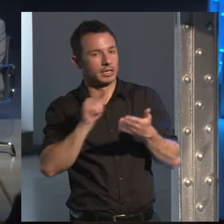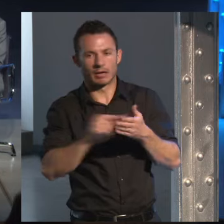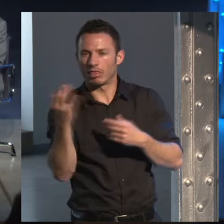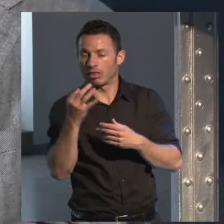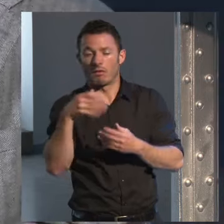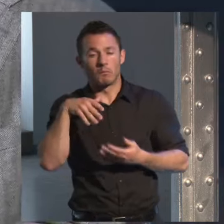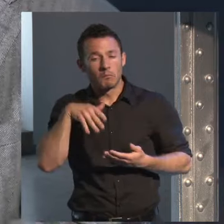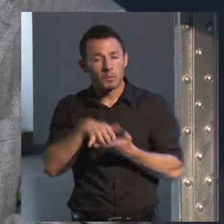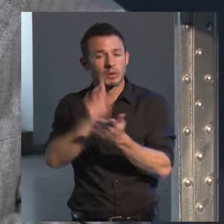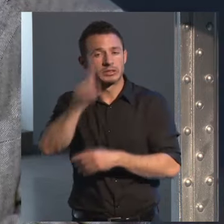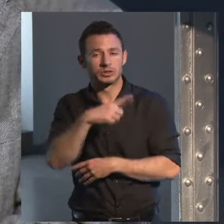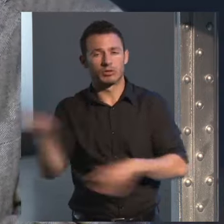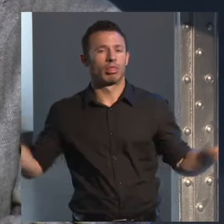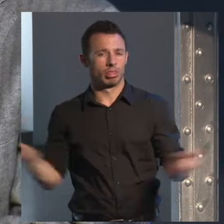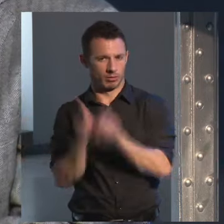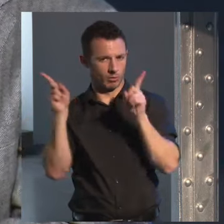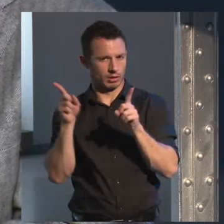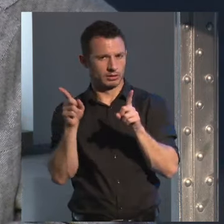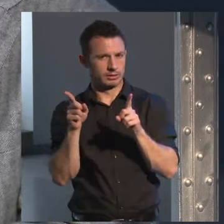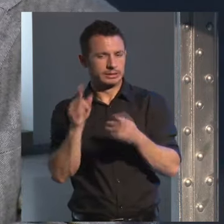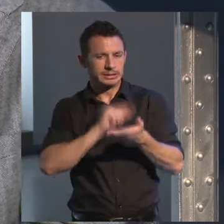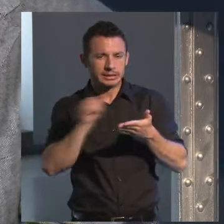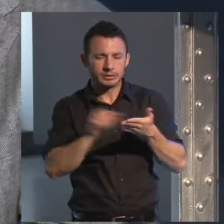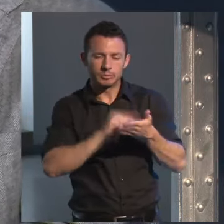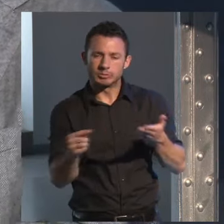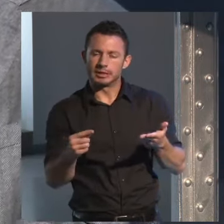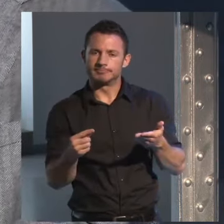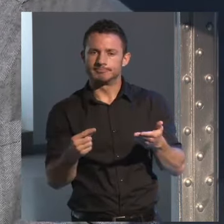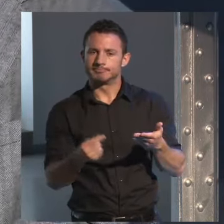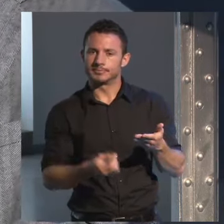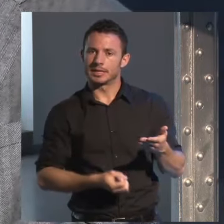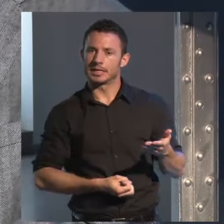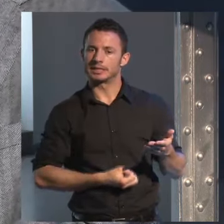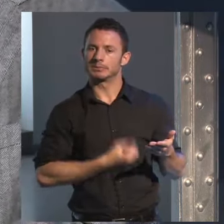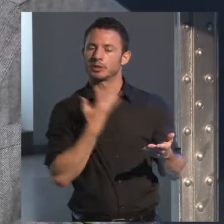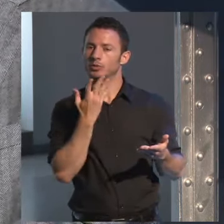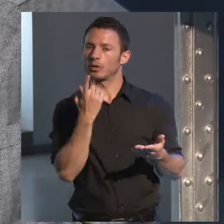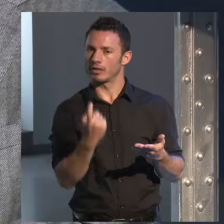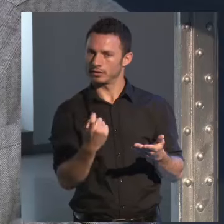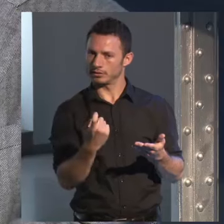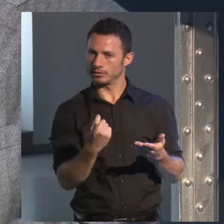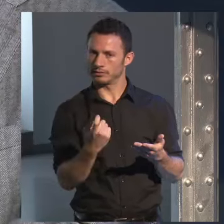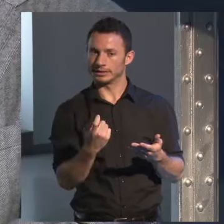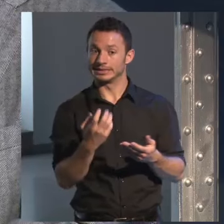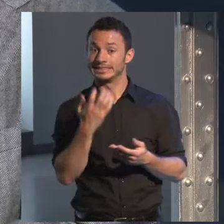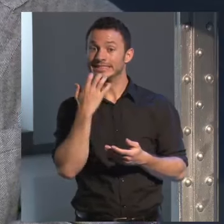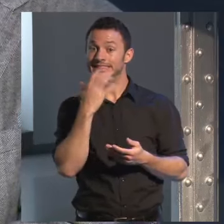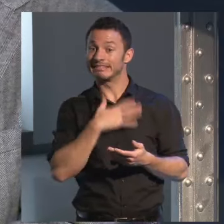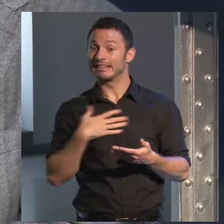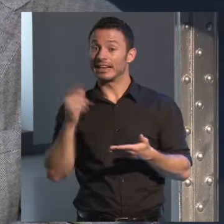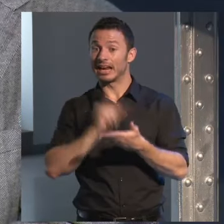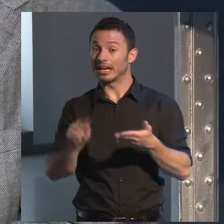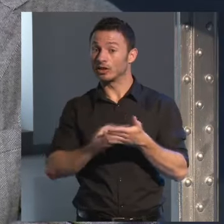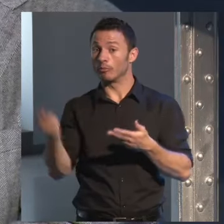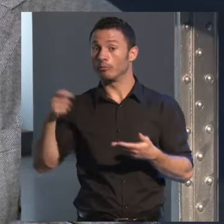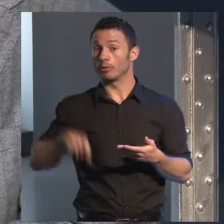publiques o no publiques eso es una necesidad del espíritu si pretendes ser un escritor profesional